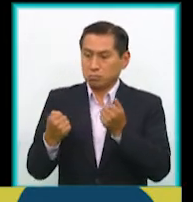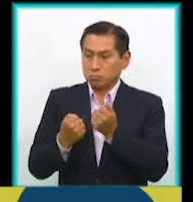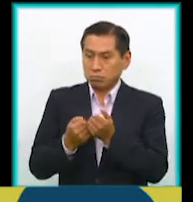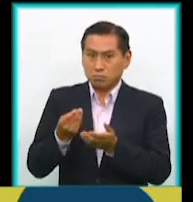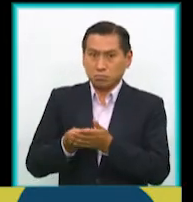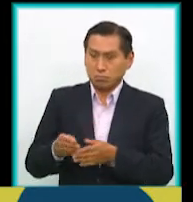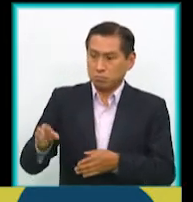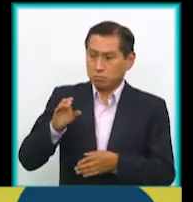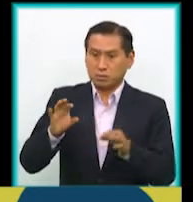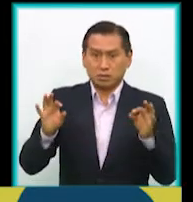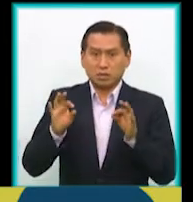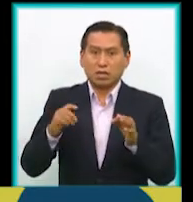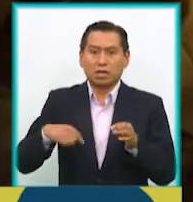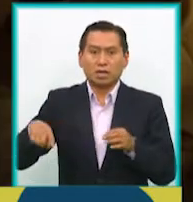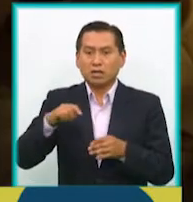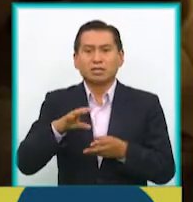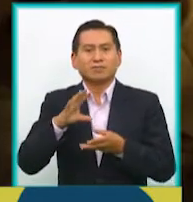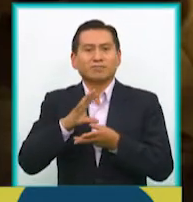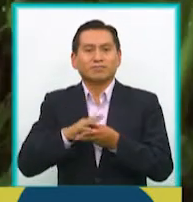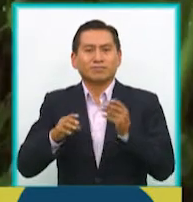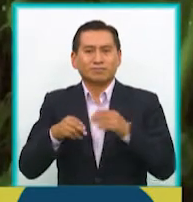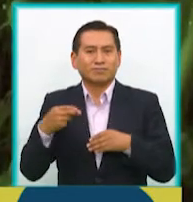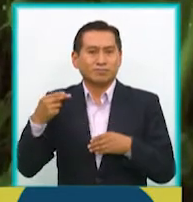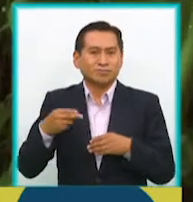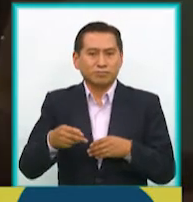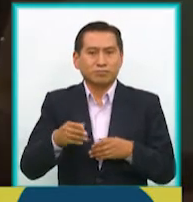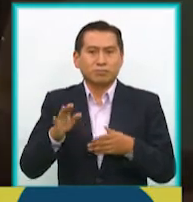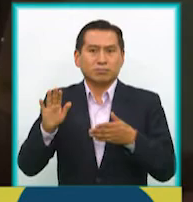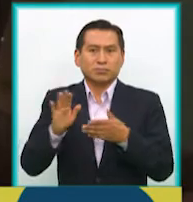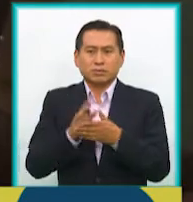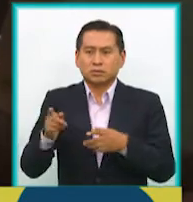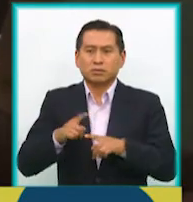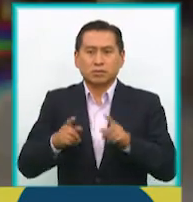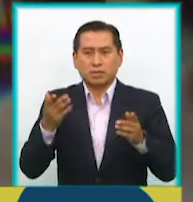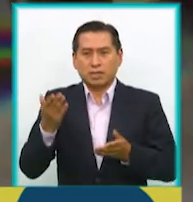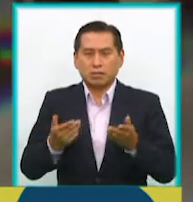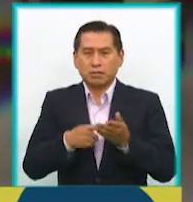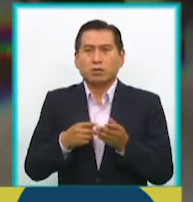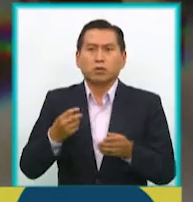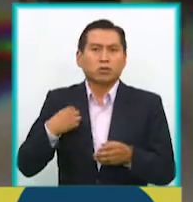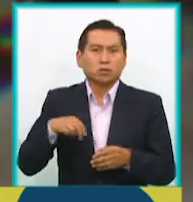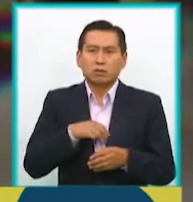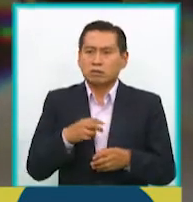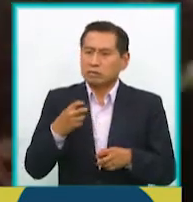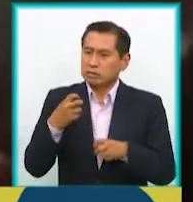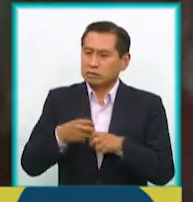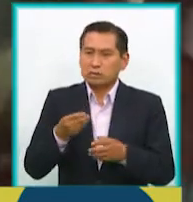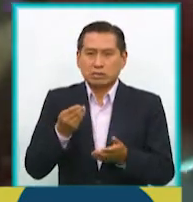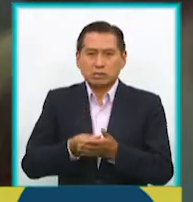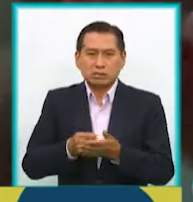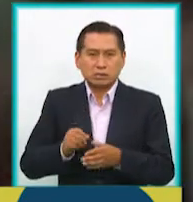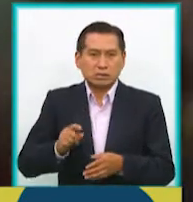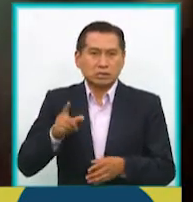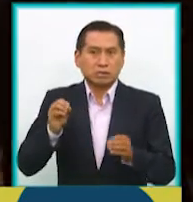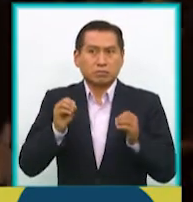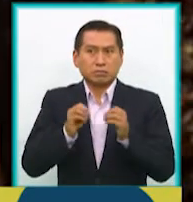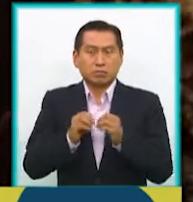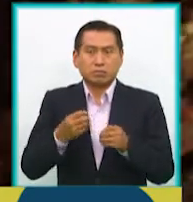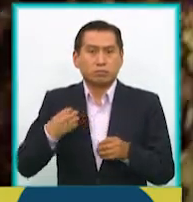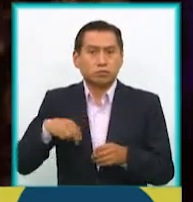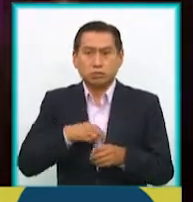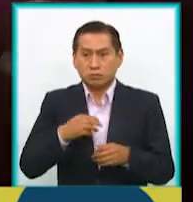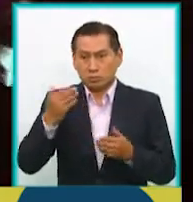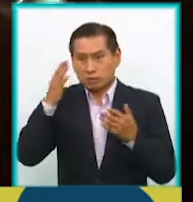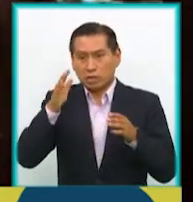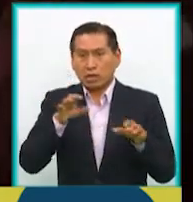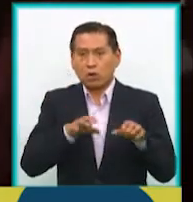la historia de la película tal vez no hubiera sido muy distinta, nos hubiera costado muchísimo más, no sé cómo lo hubiéramos hecho